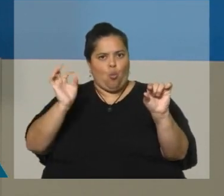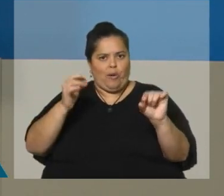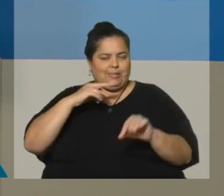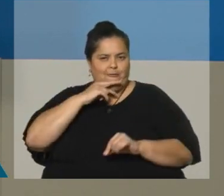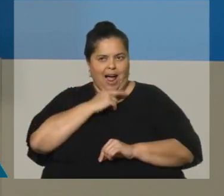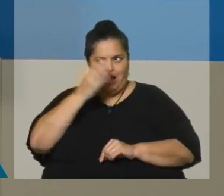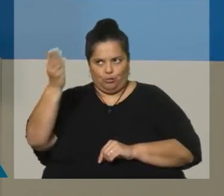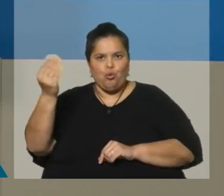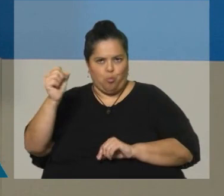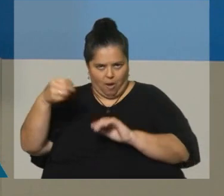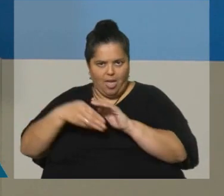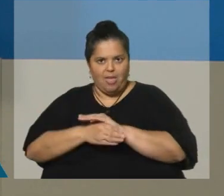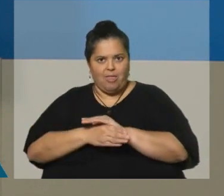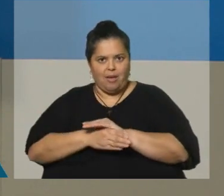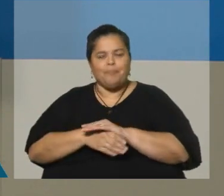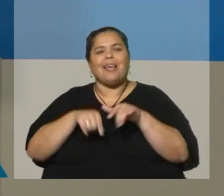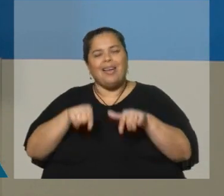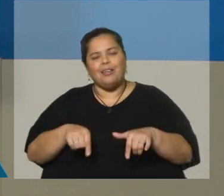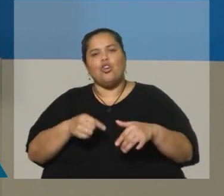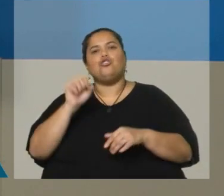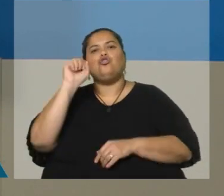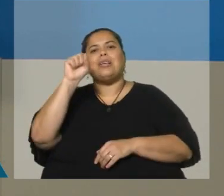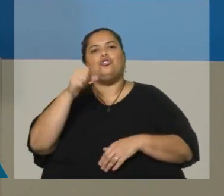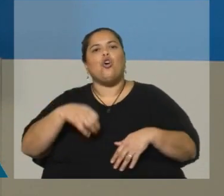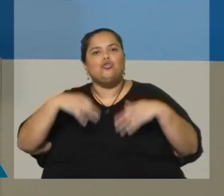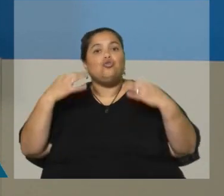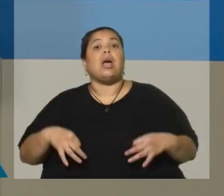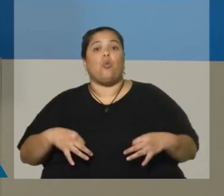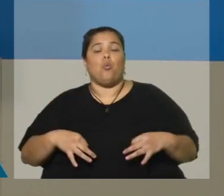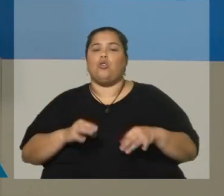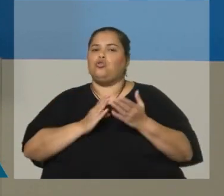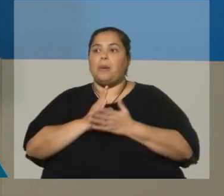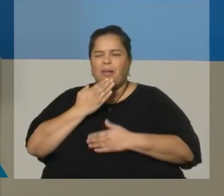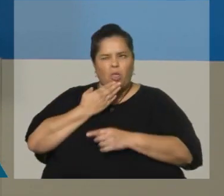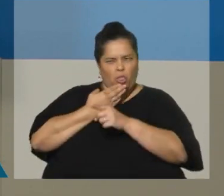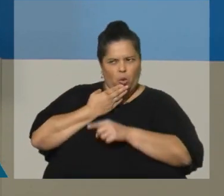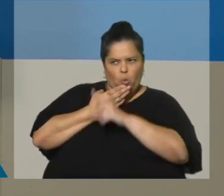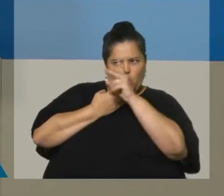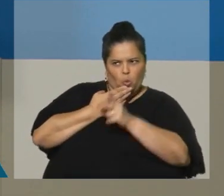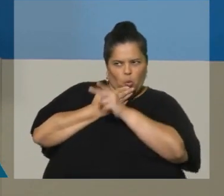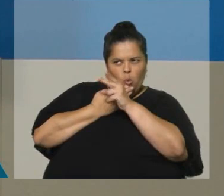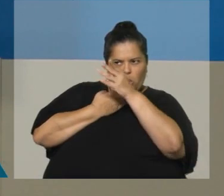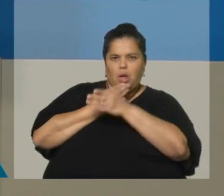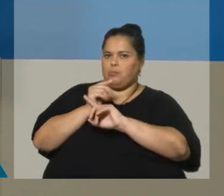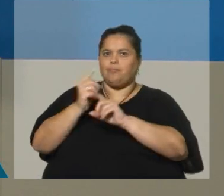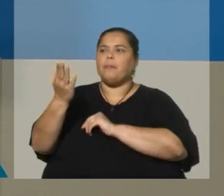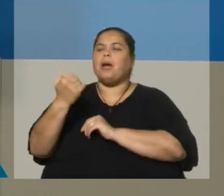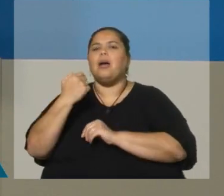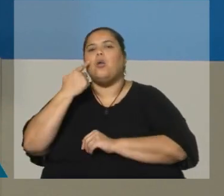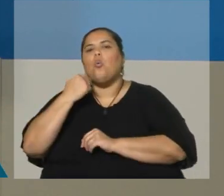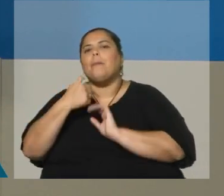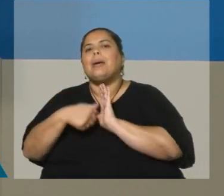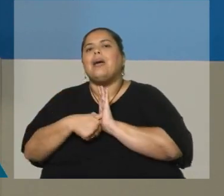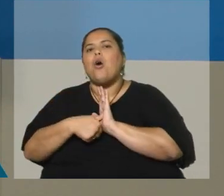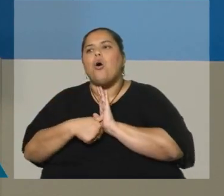hagamos un censo seguro, por tanto, ante la menor duda, pidamos la cédula, verifiquemos que es un censista del INE y luego sí